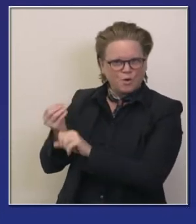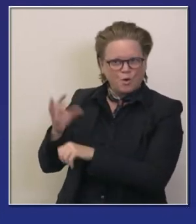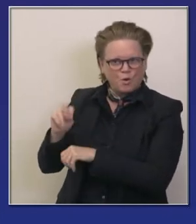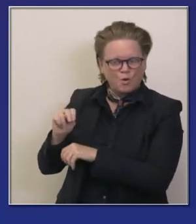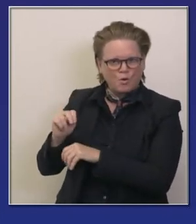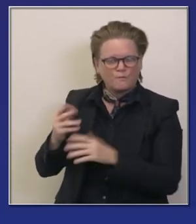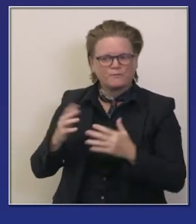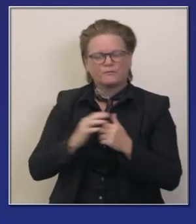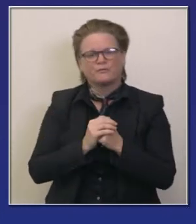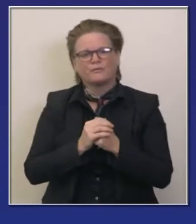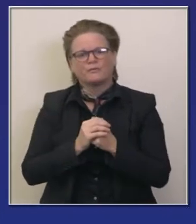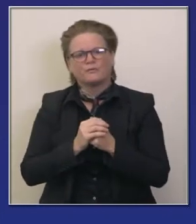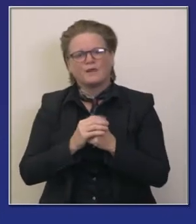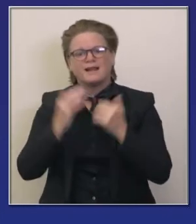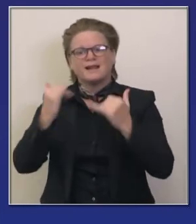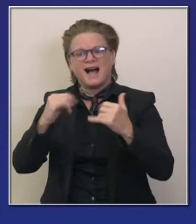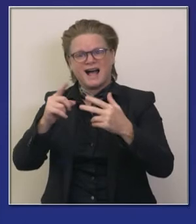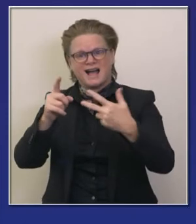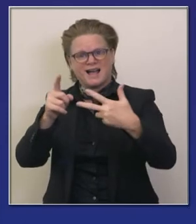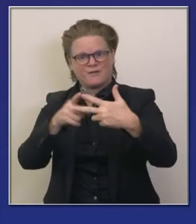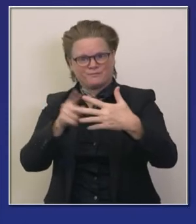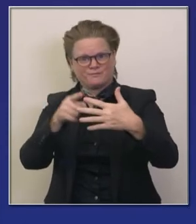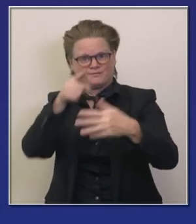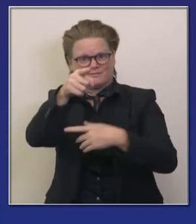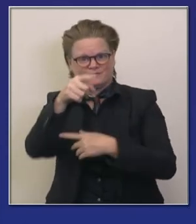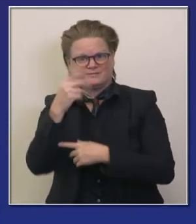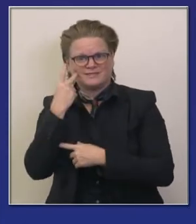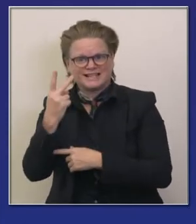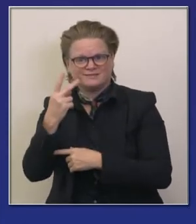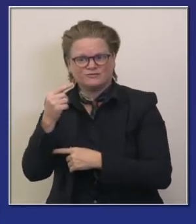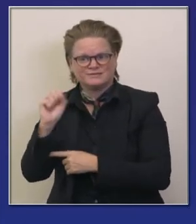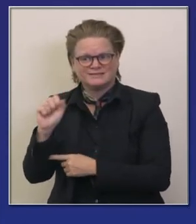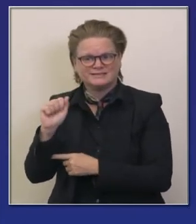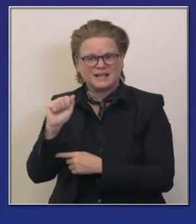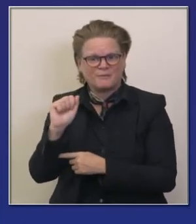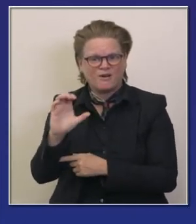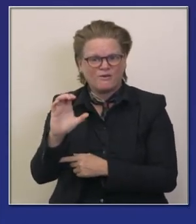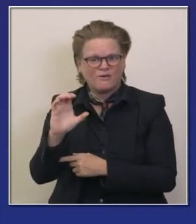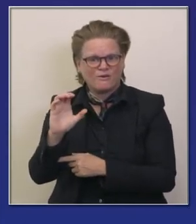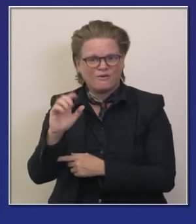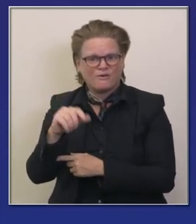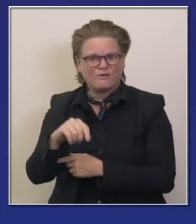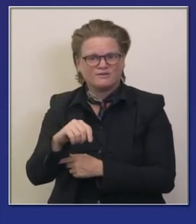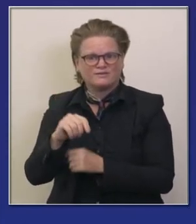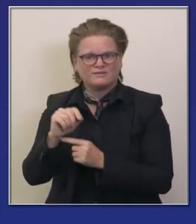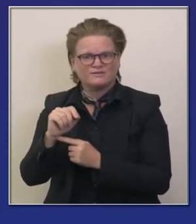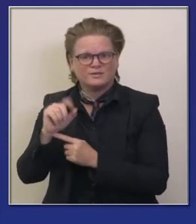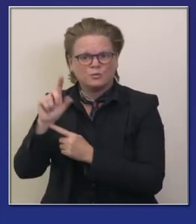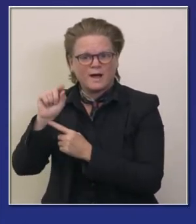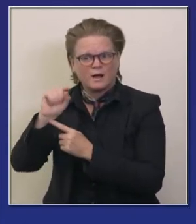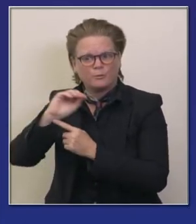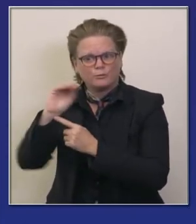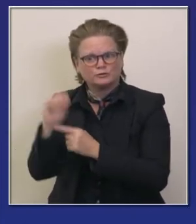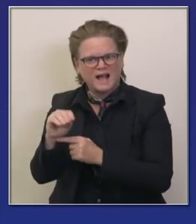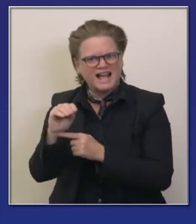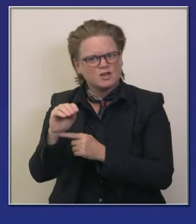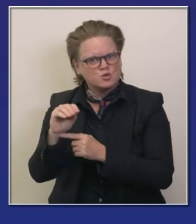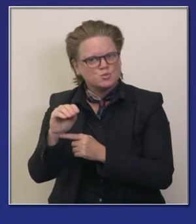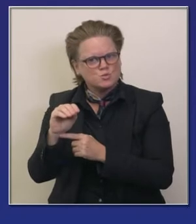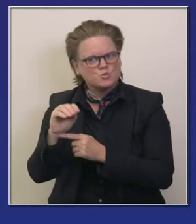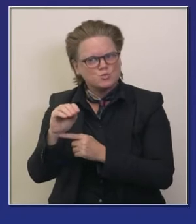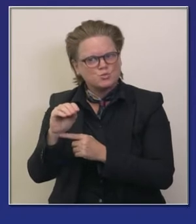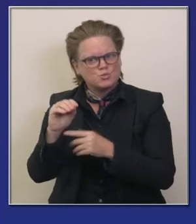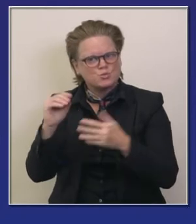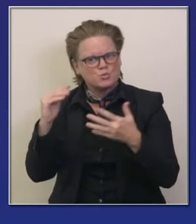órdenes locales sacramentos no se ha movido están a 20.3 por ciento pero de acuerdo con las órdenes estatales se acercan a ese 15